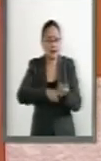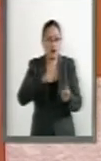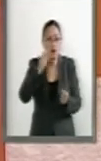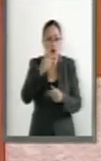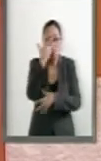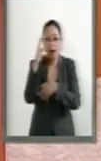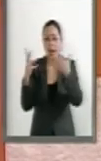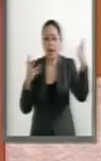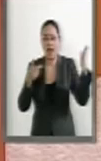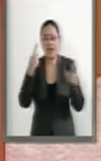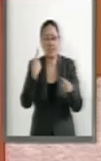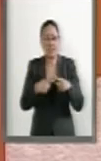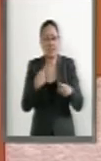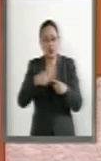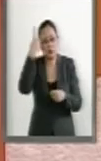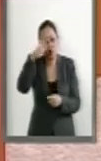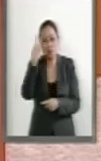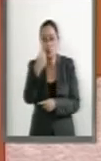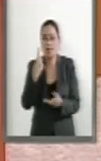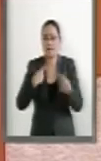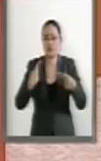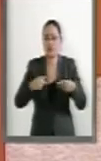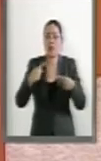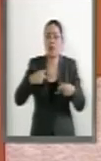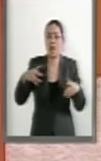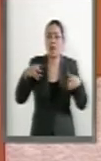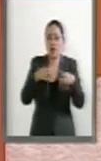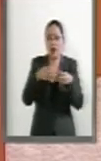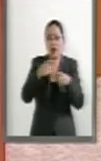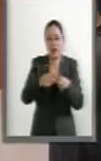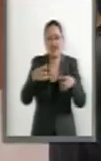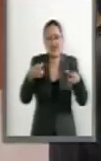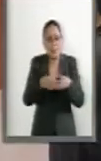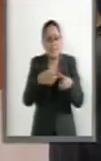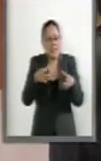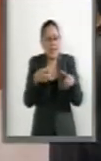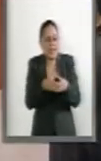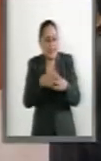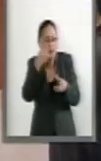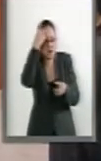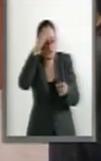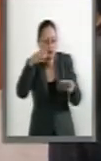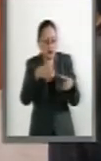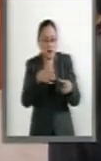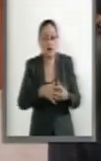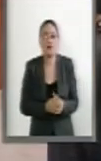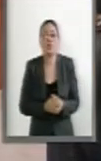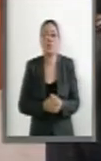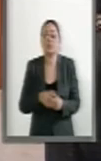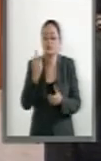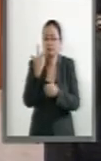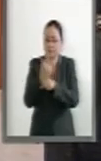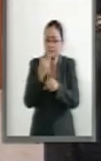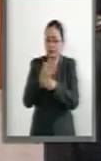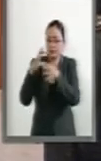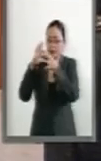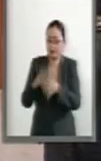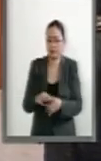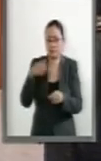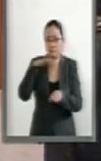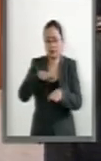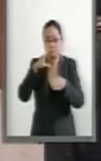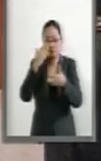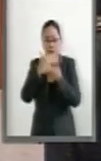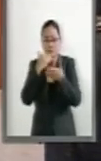propiedad de un solo individuo, excedan de los límites de la pequeña propiedad. Con esta reforma, se hace una hormonización adecuada al